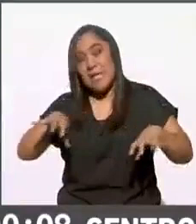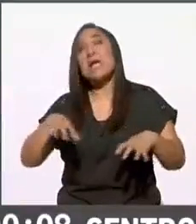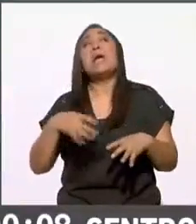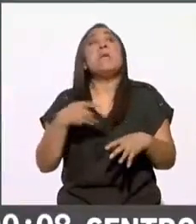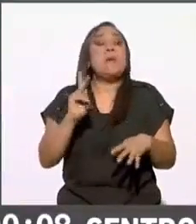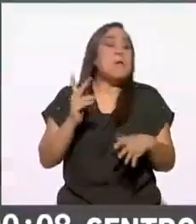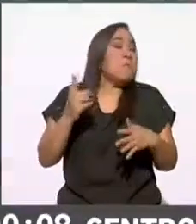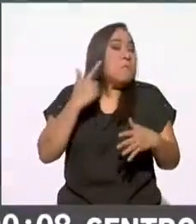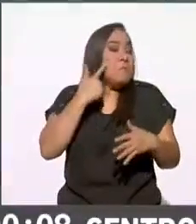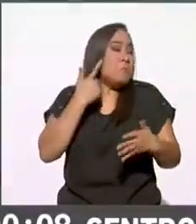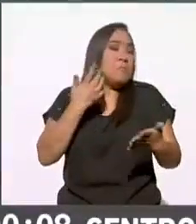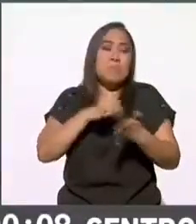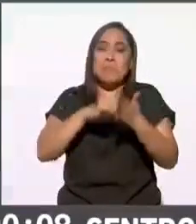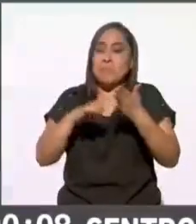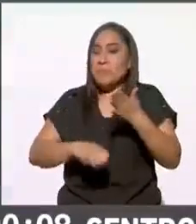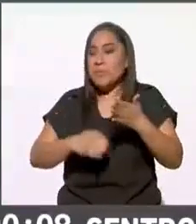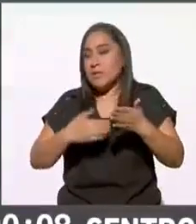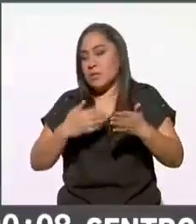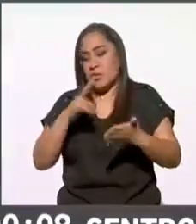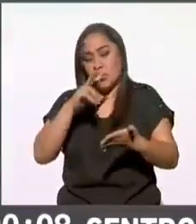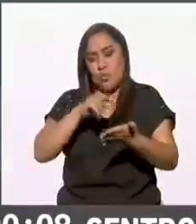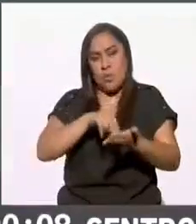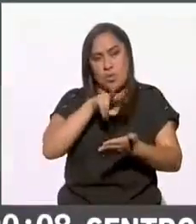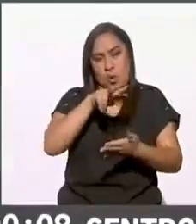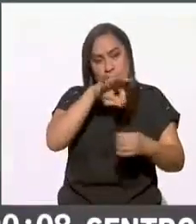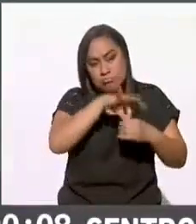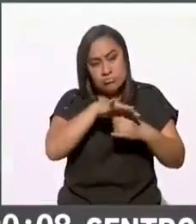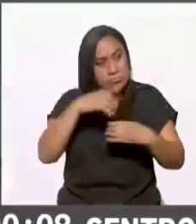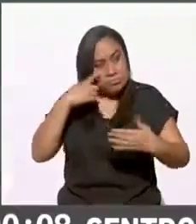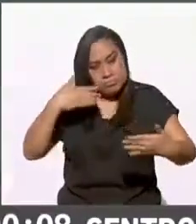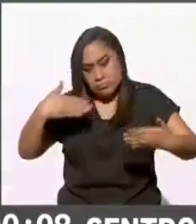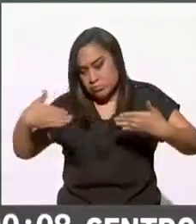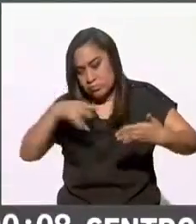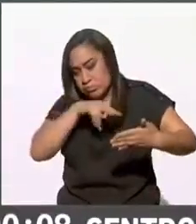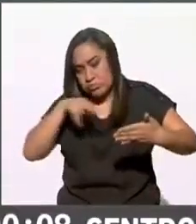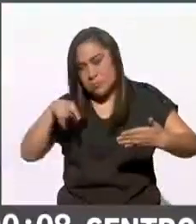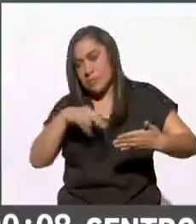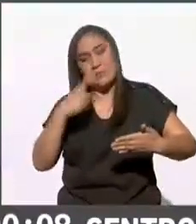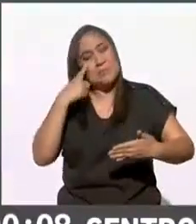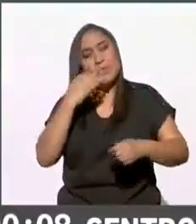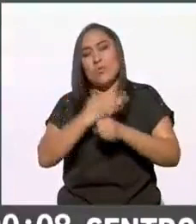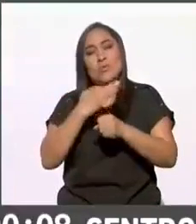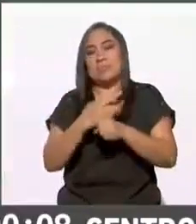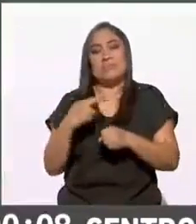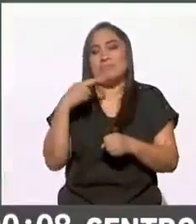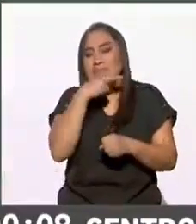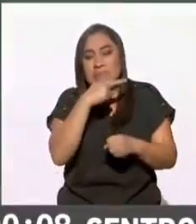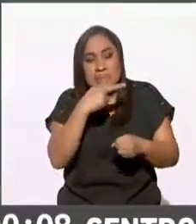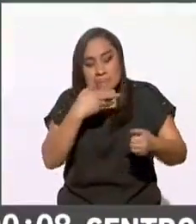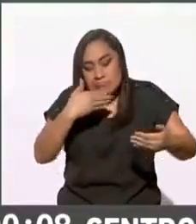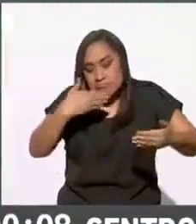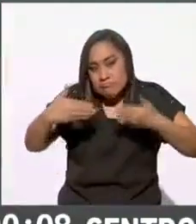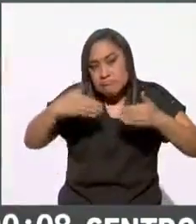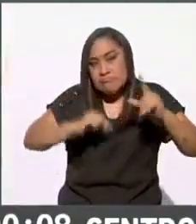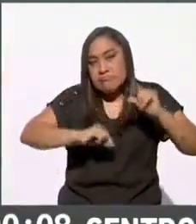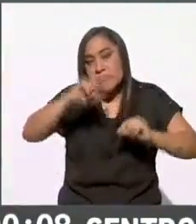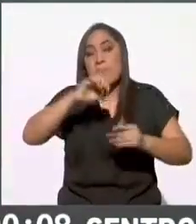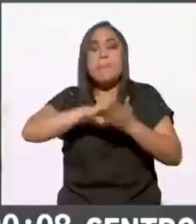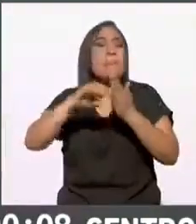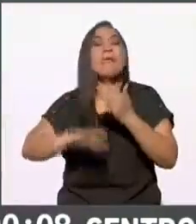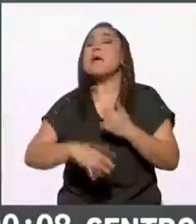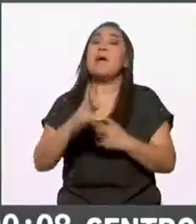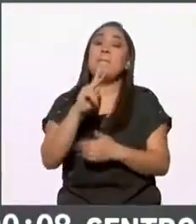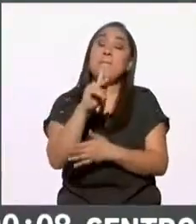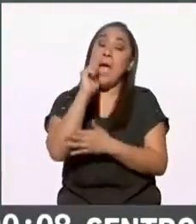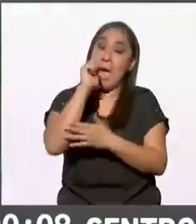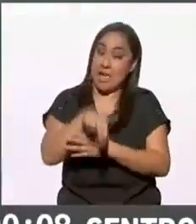comparación con los resultados por ejemplo de las elecciones del 2018 sacamos aquí rápidamente unas gráficas el PAN habría